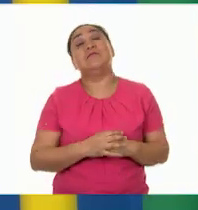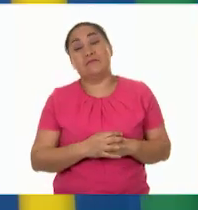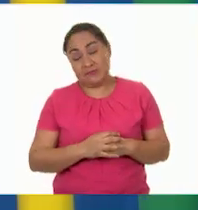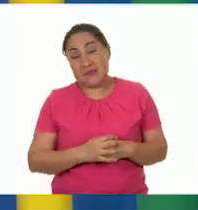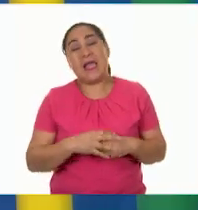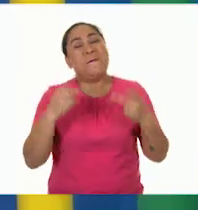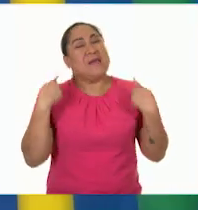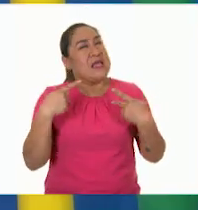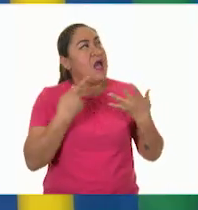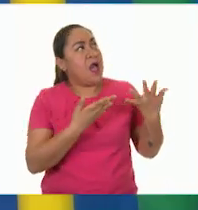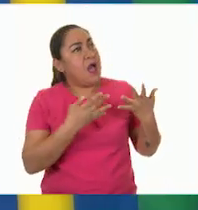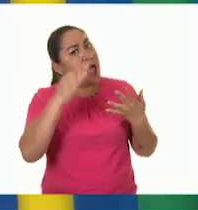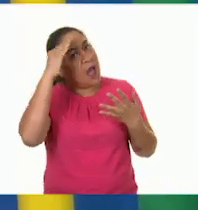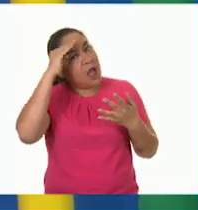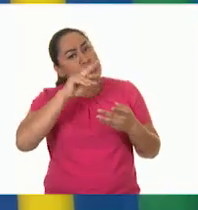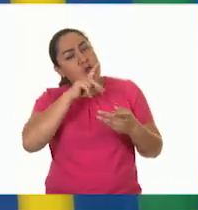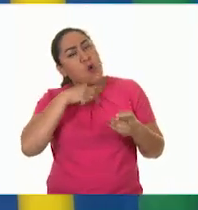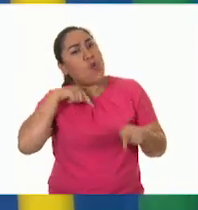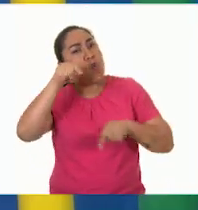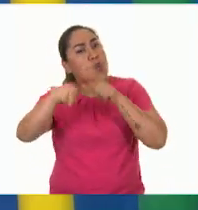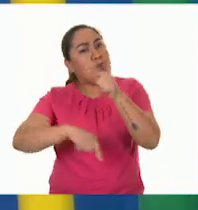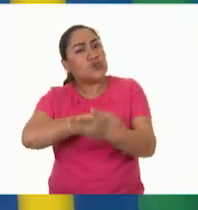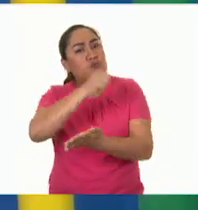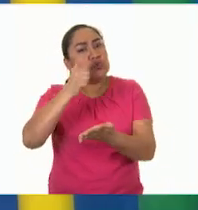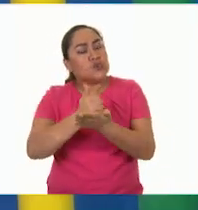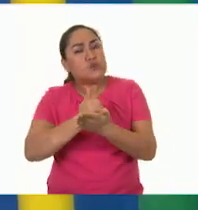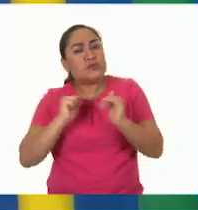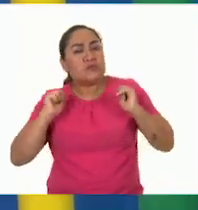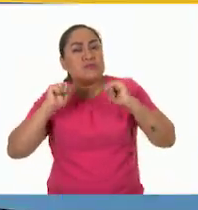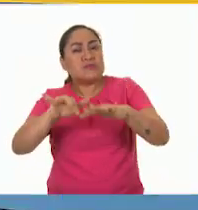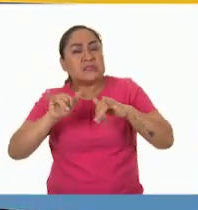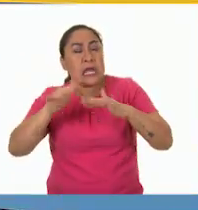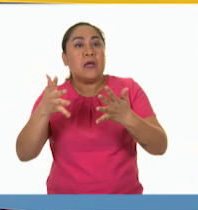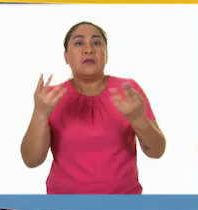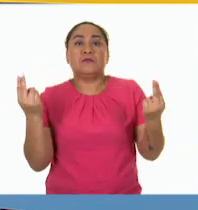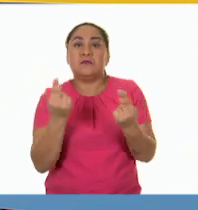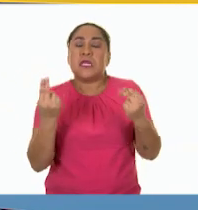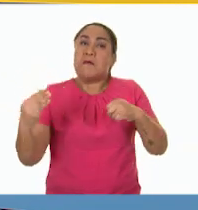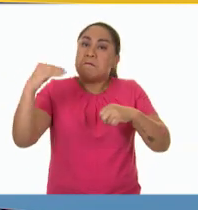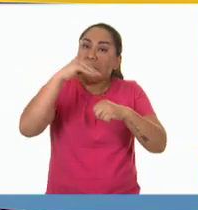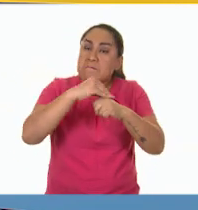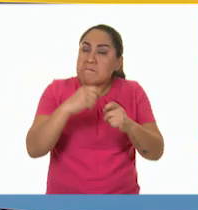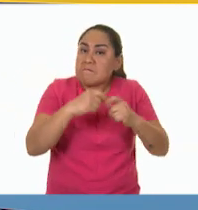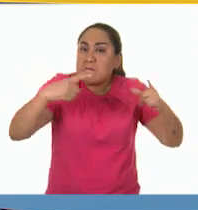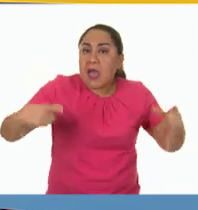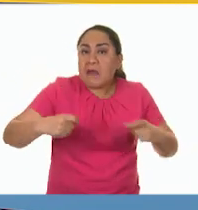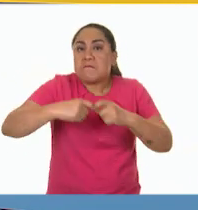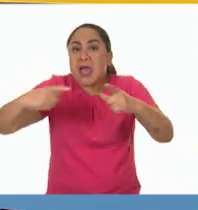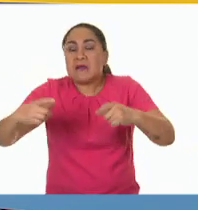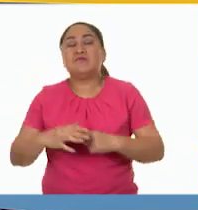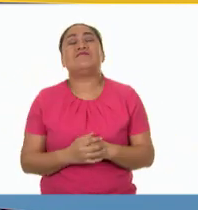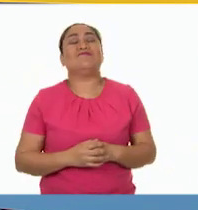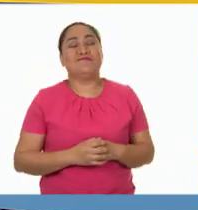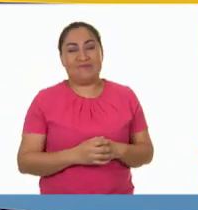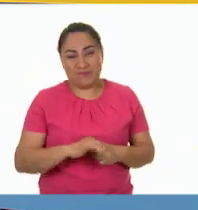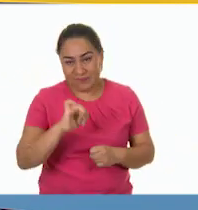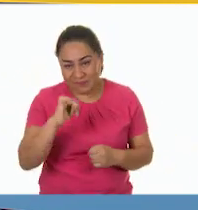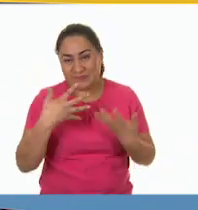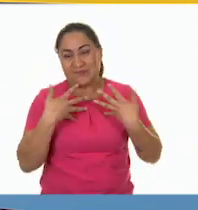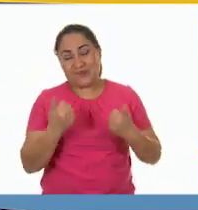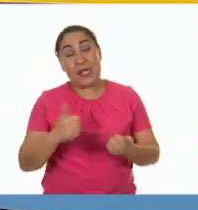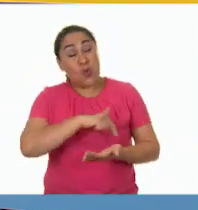hacia las ciudades, se volvía necesario tener espacios más grandes para ellos. Exacto. La construcción de espacios masivos de